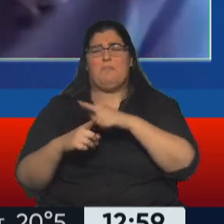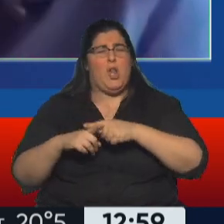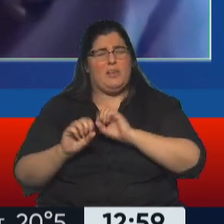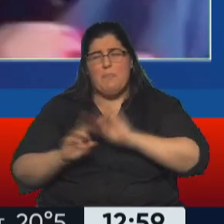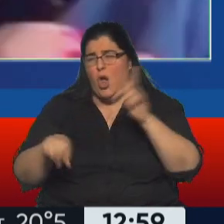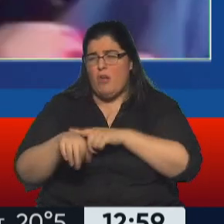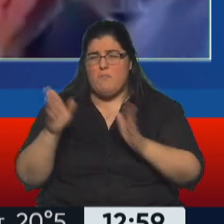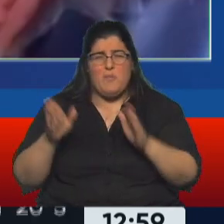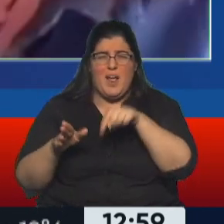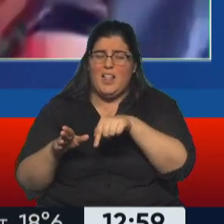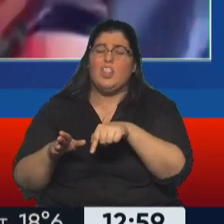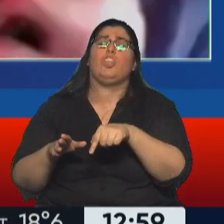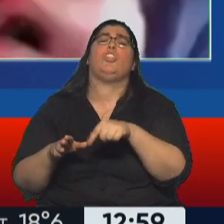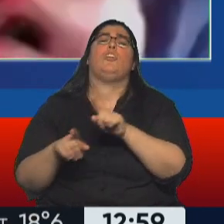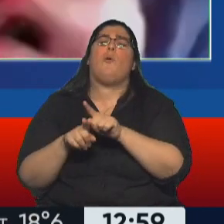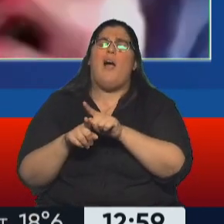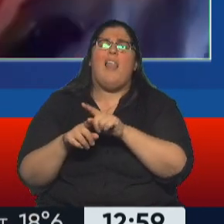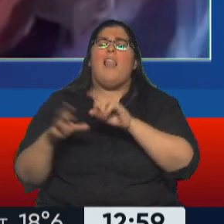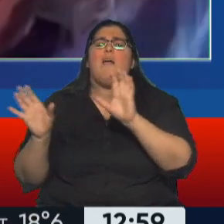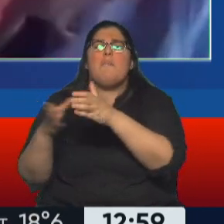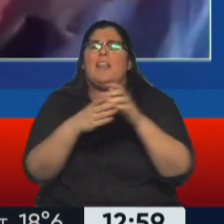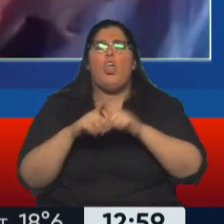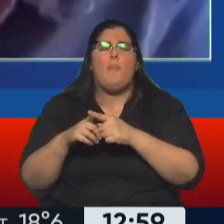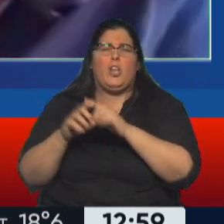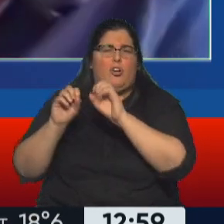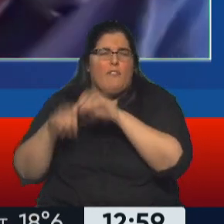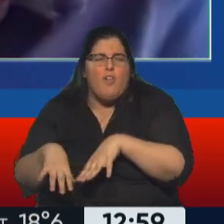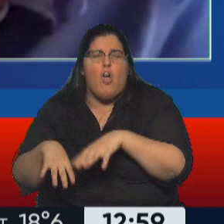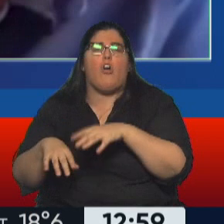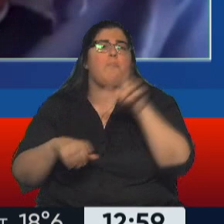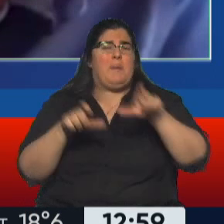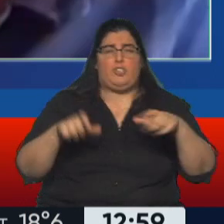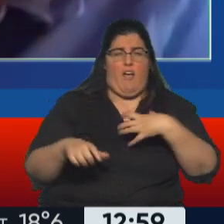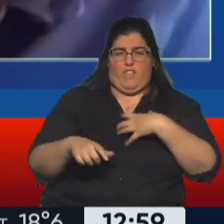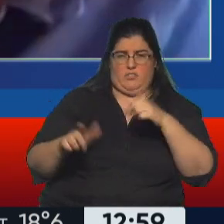políticos y líderes políticos debilitados y que gozan de muy poca confianza.